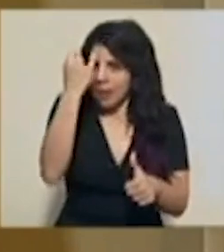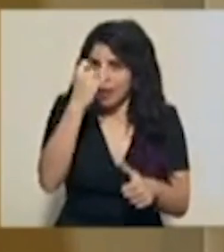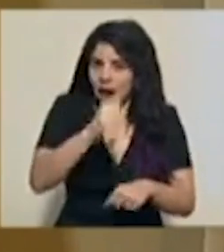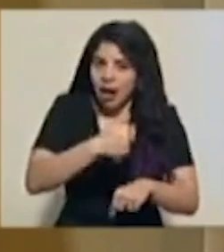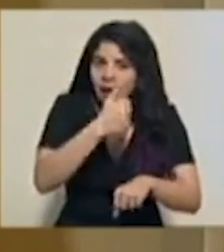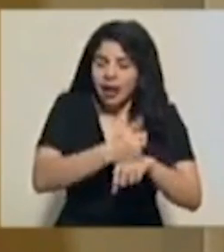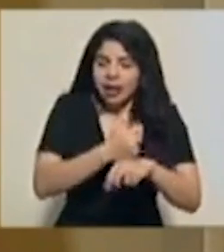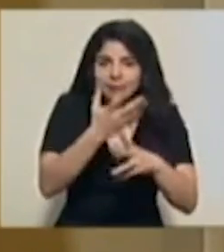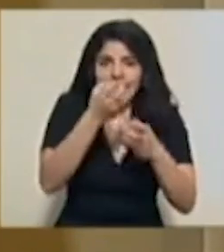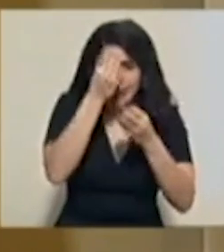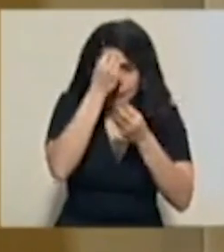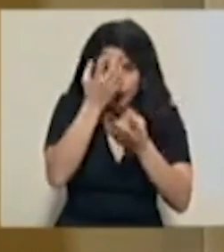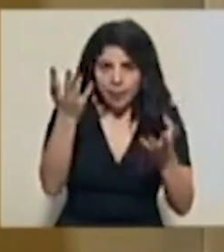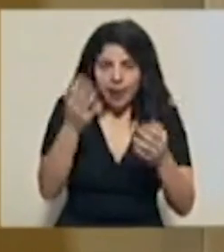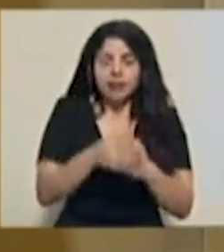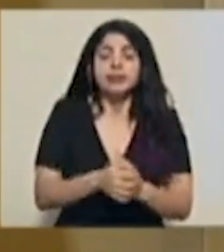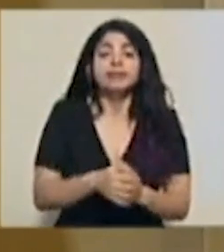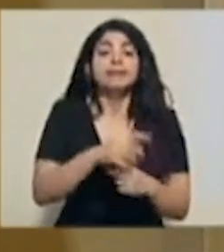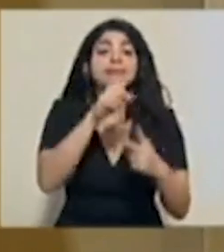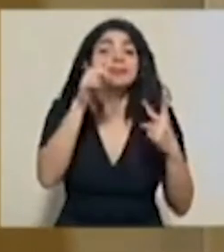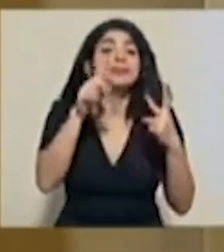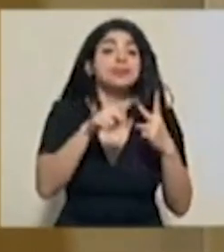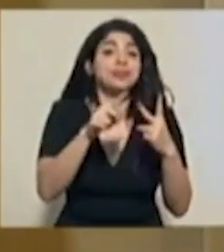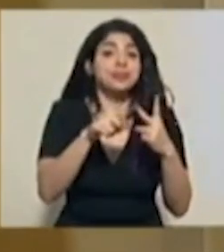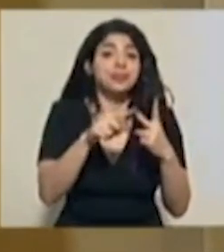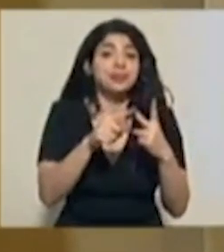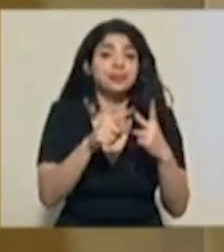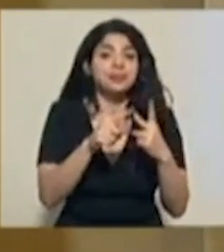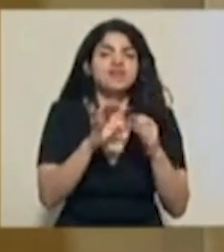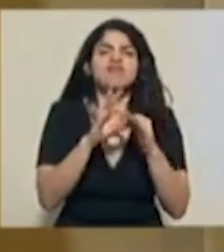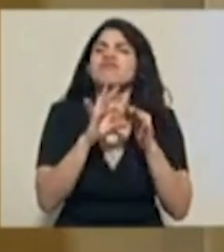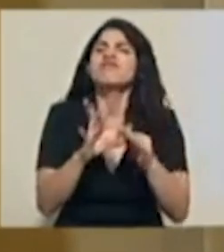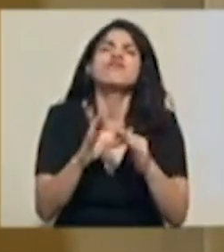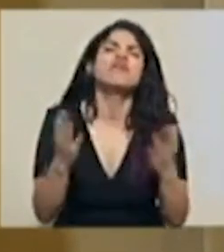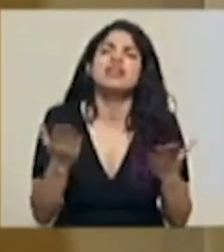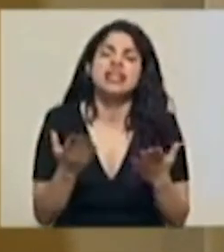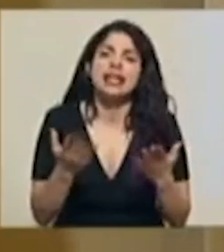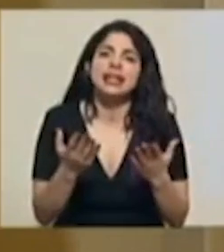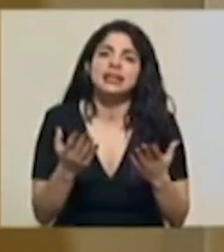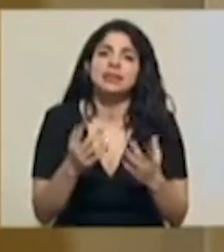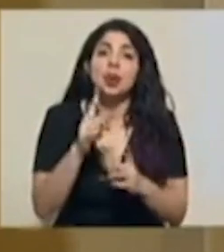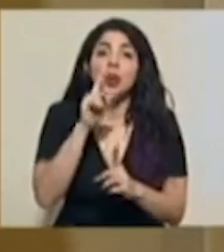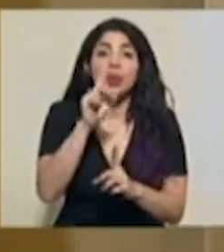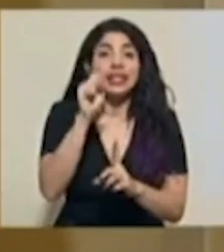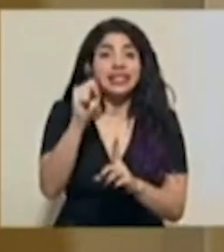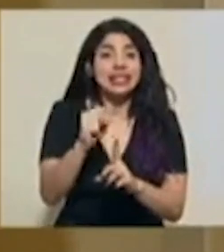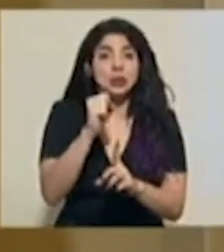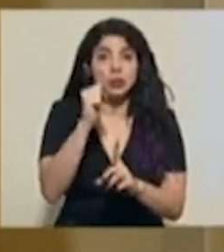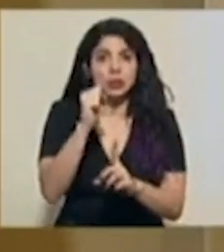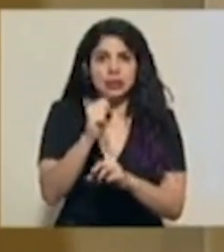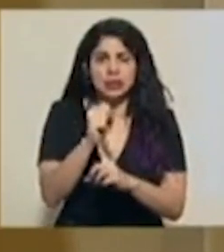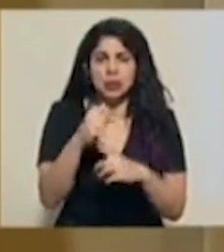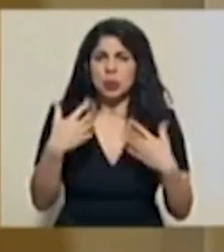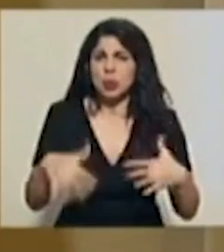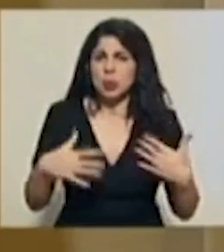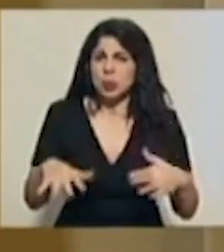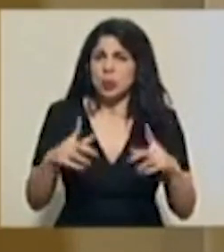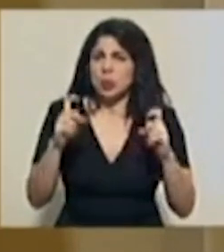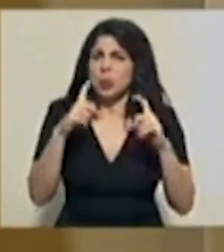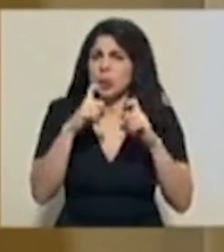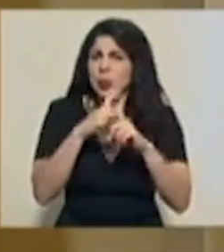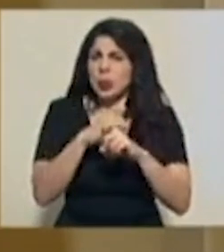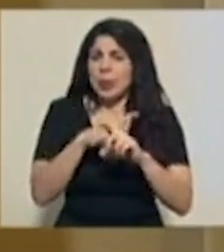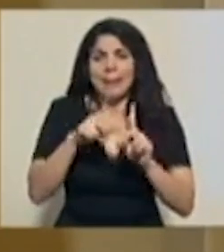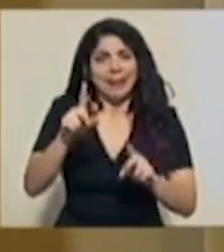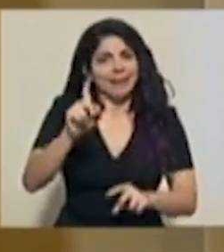queremos informarles. La segunda de ellas tiene que ver con una situación que se vuelve compleja pero que debemos